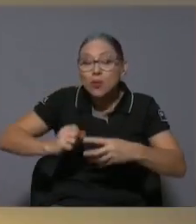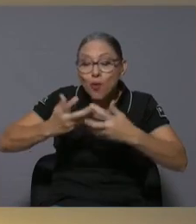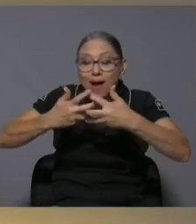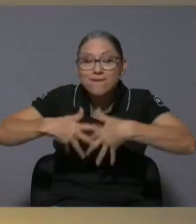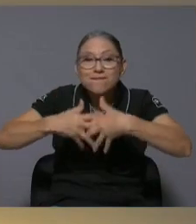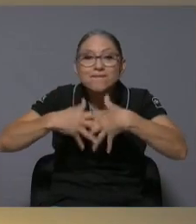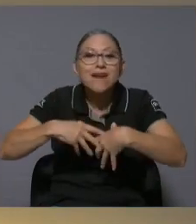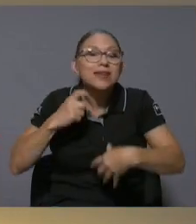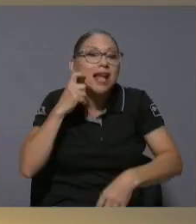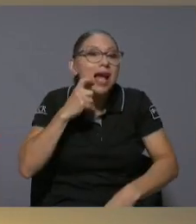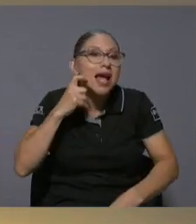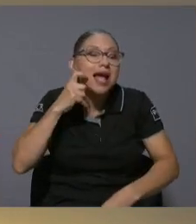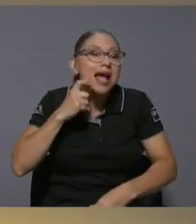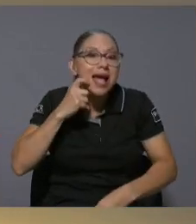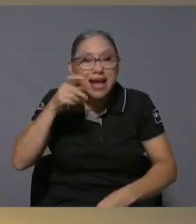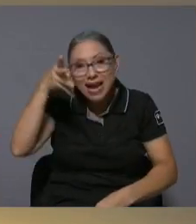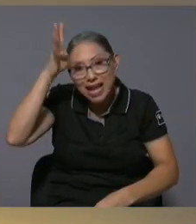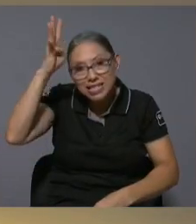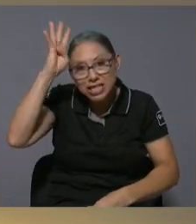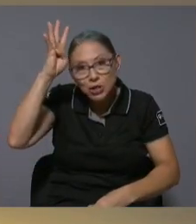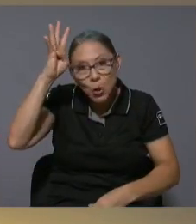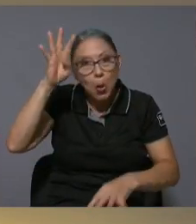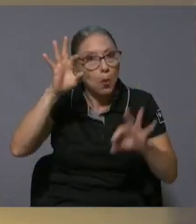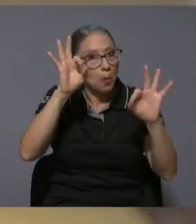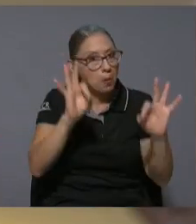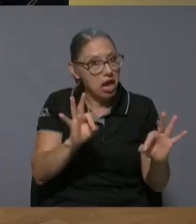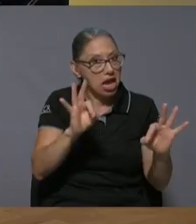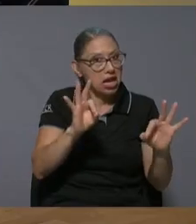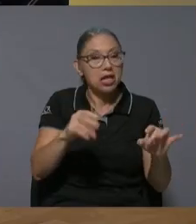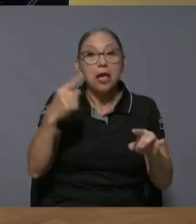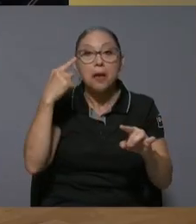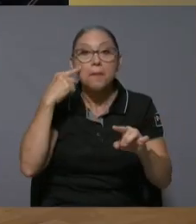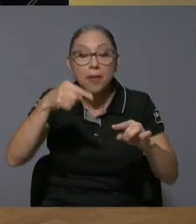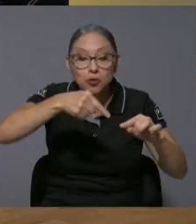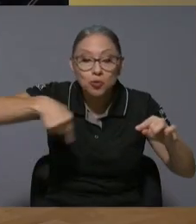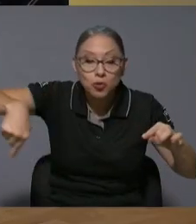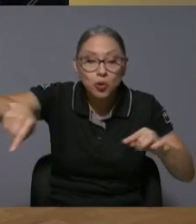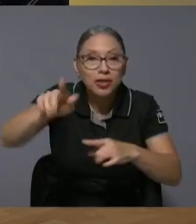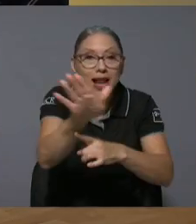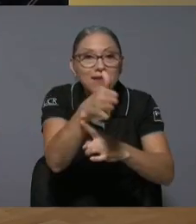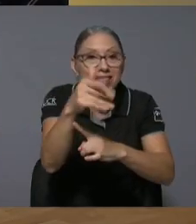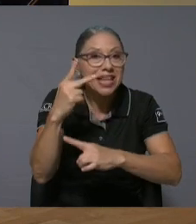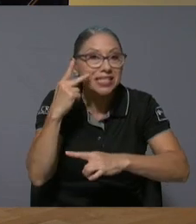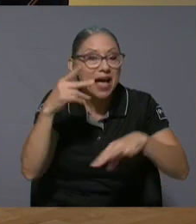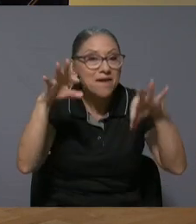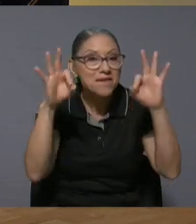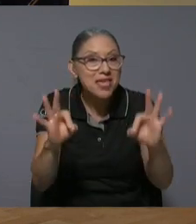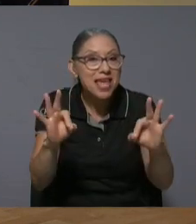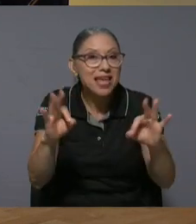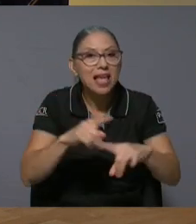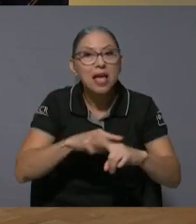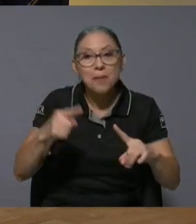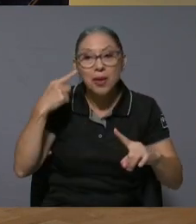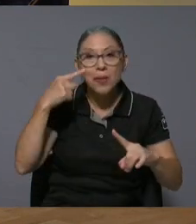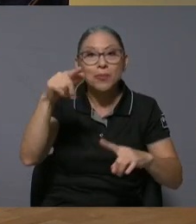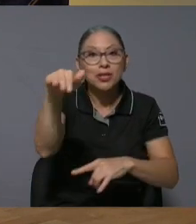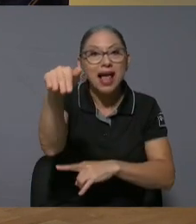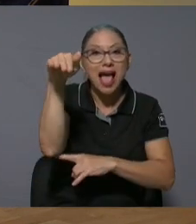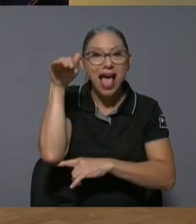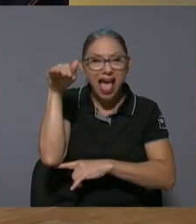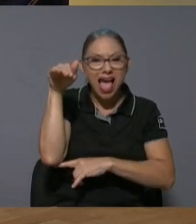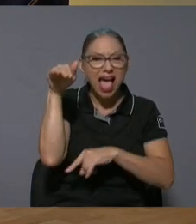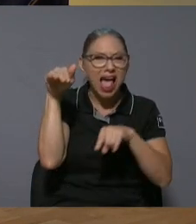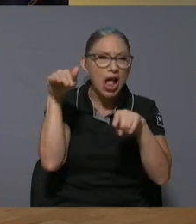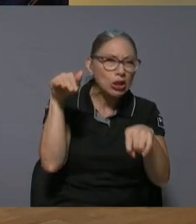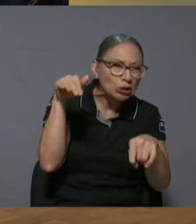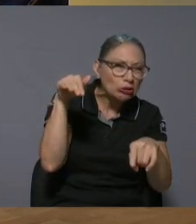y nos pasamos a la bandera todavía está bien pero vamos a las garantías sociales ya se empieza a ver aquello un poquito más deteriorado vamos a la guacamaya a San